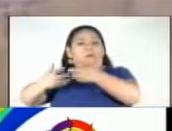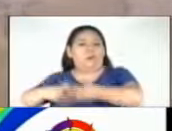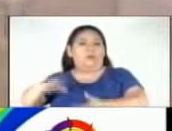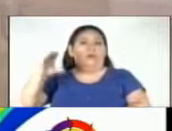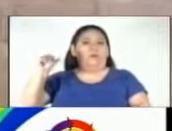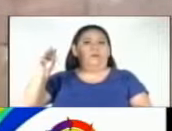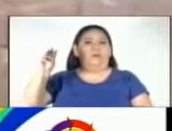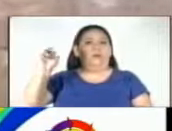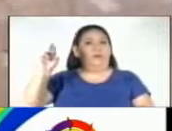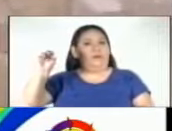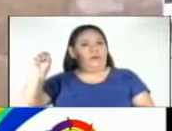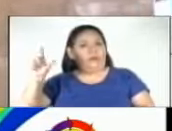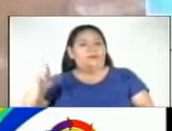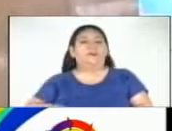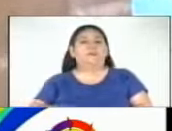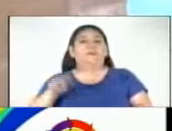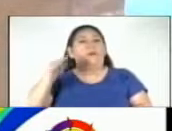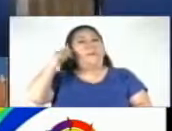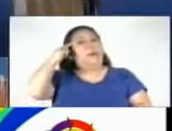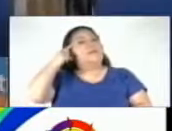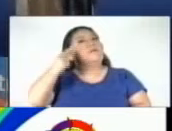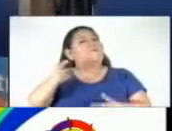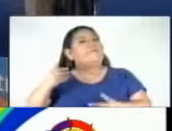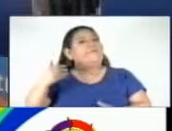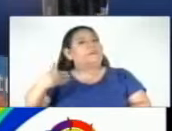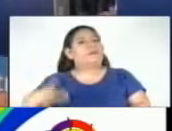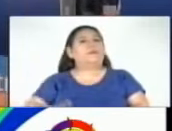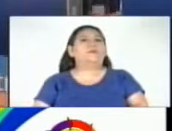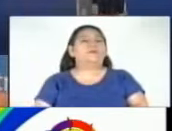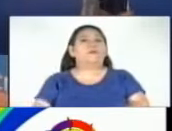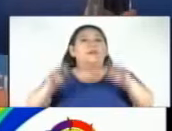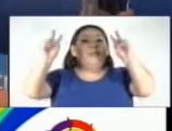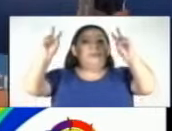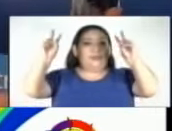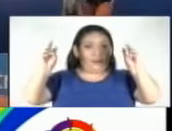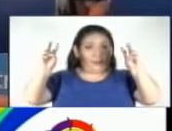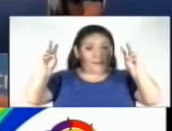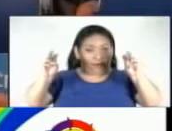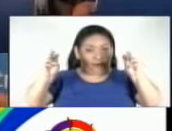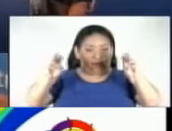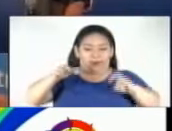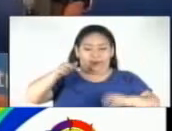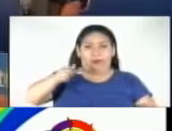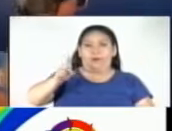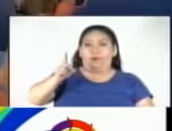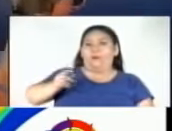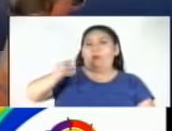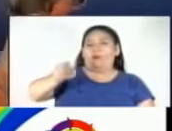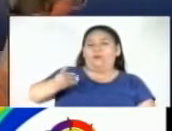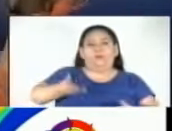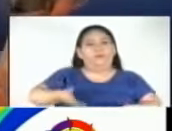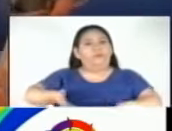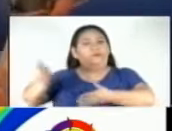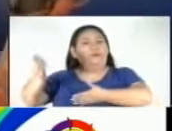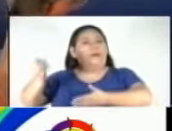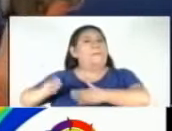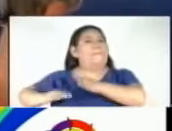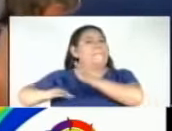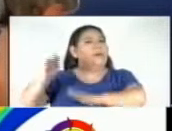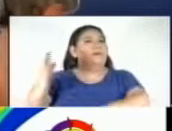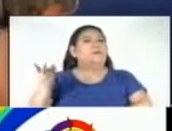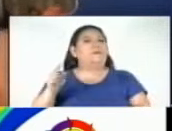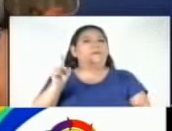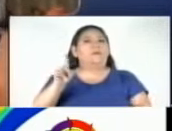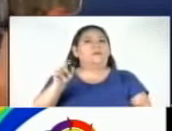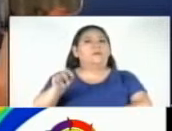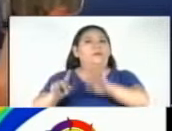número que espera que se mantengan durante todo el año. Las exportaciones en el primer año han registrado un incremento de